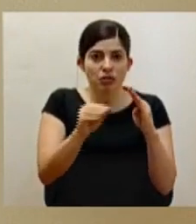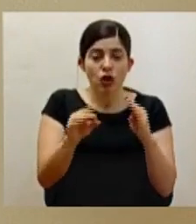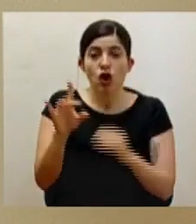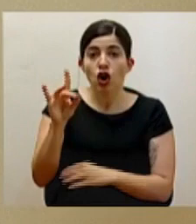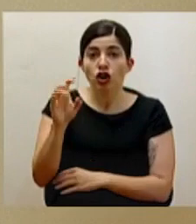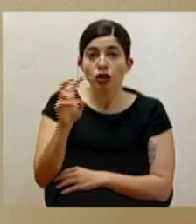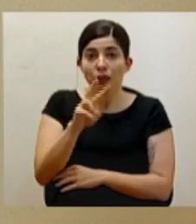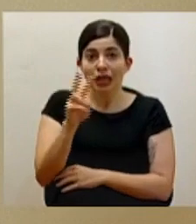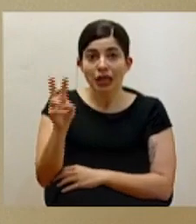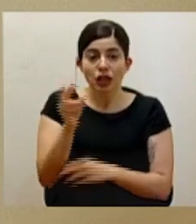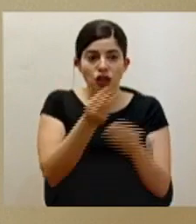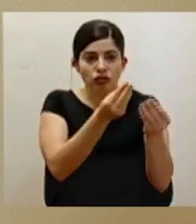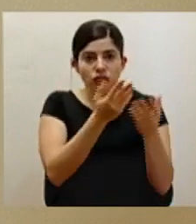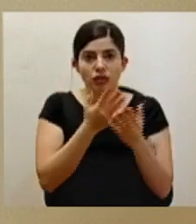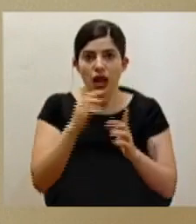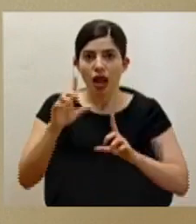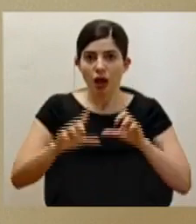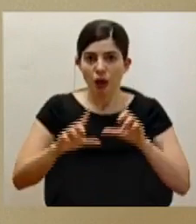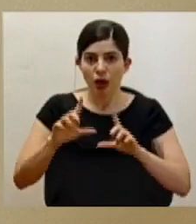822 por laboratorio.